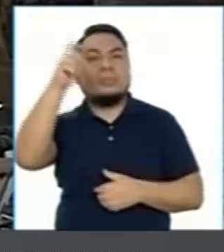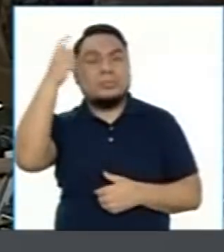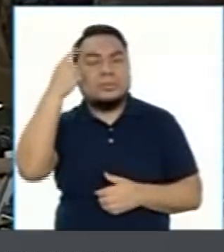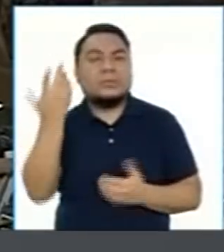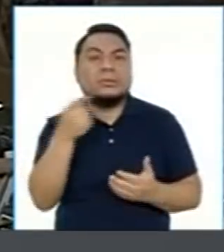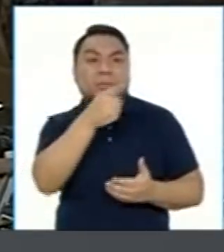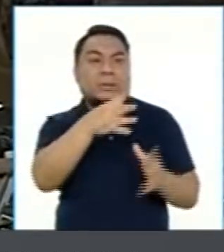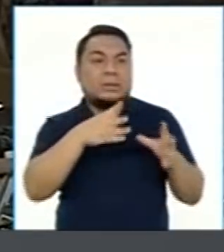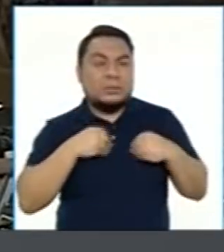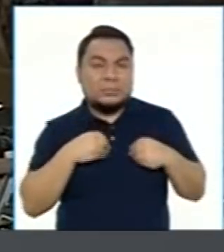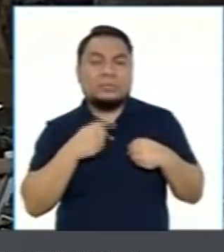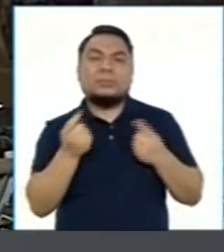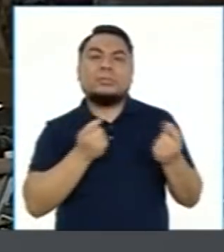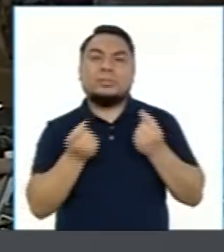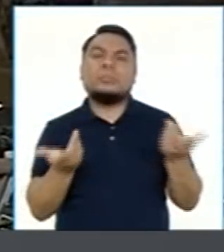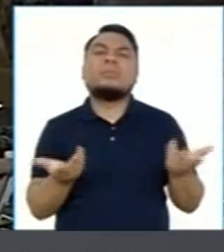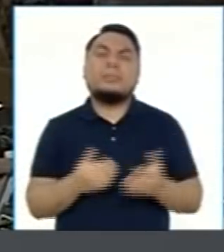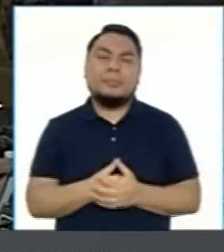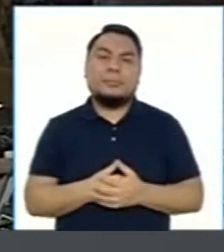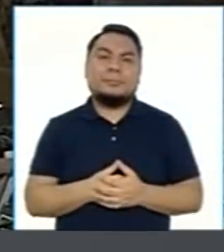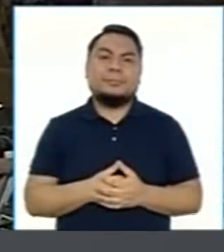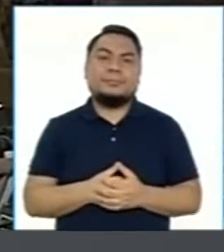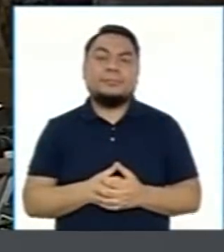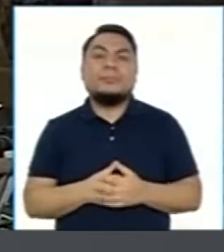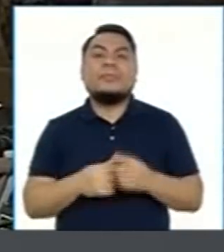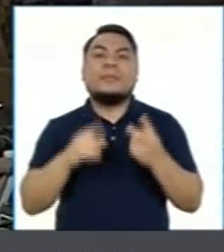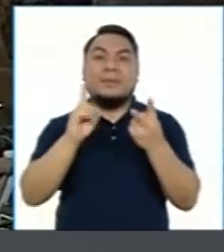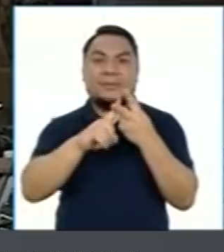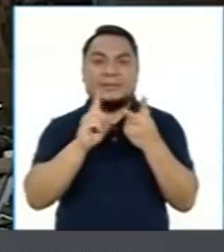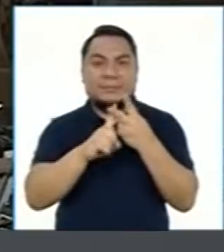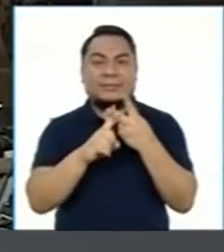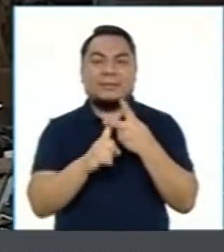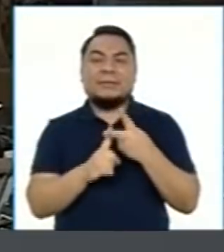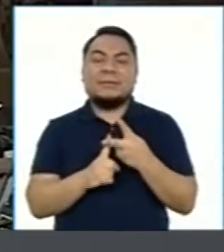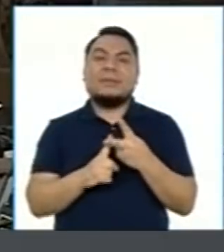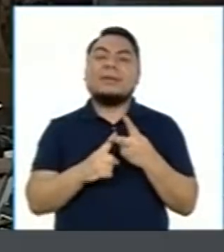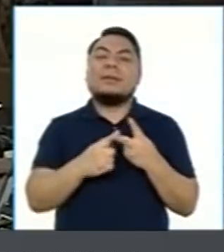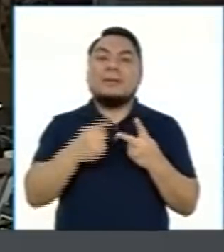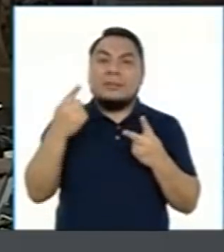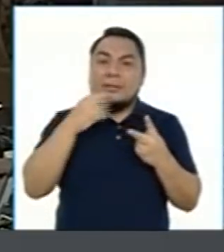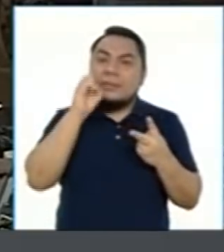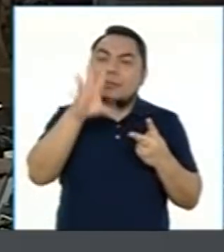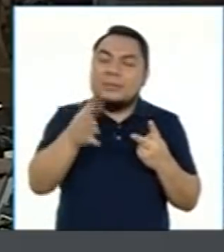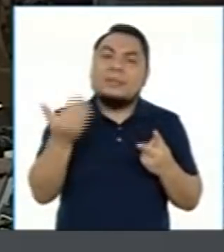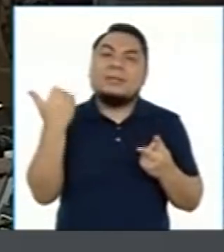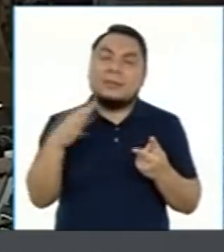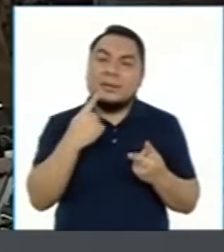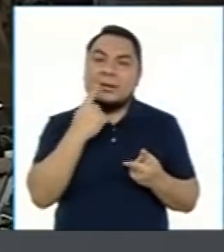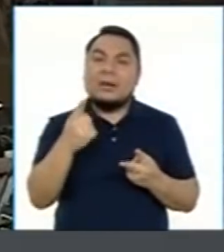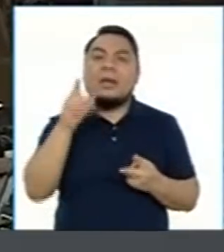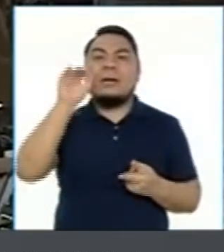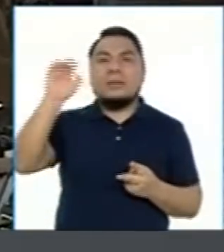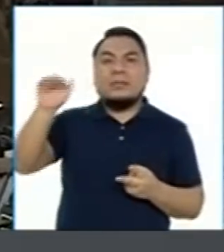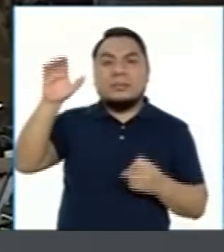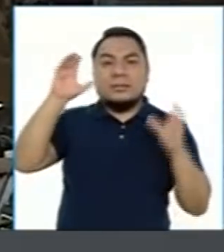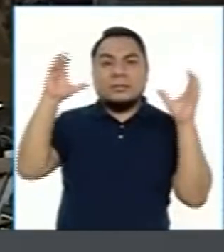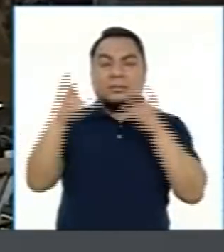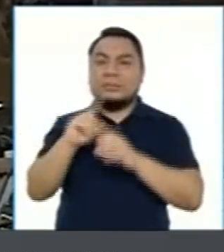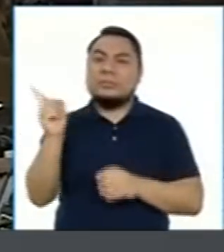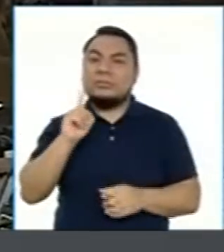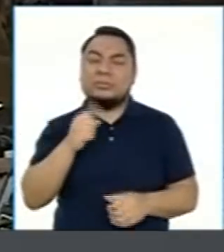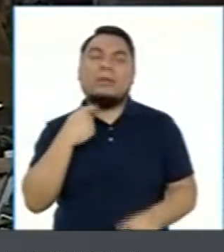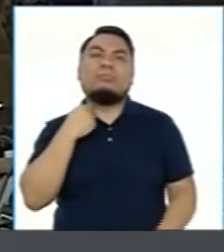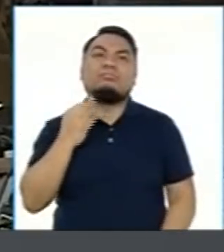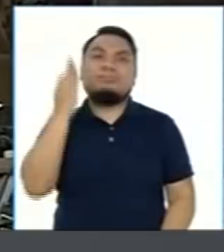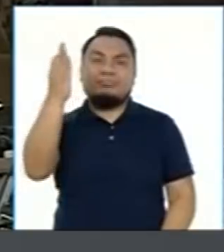desde que asumió su mandato? Dos, han sido reiterativos los llamados al Congreso a no hipotecar